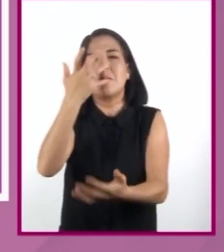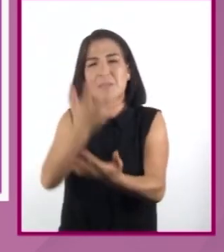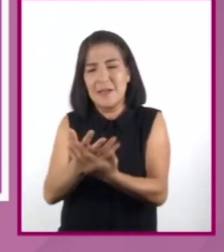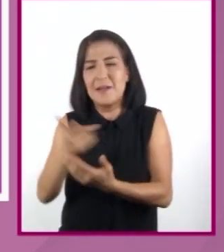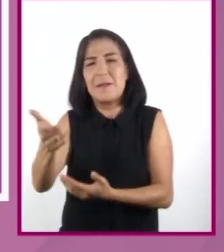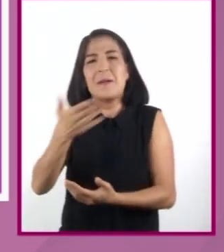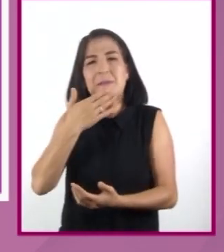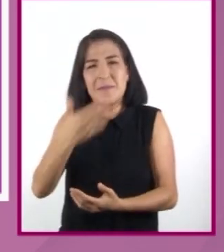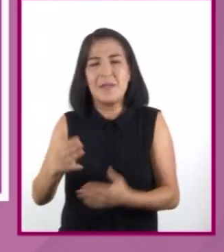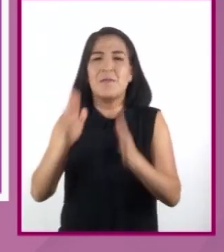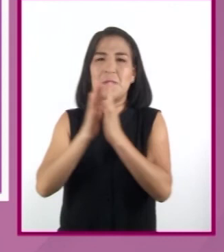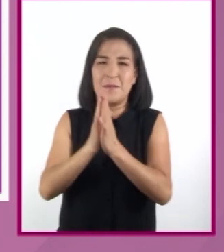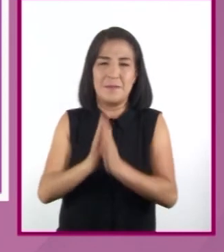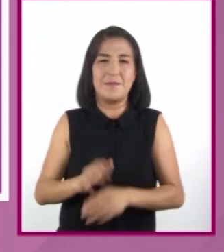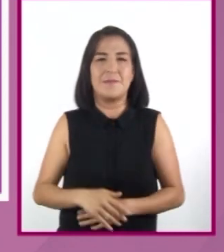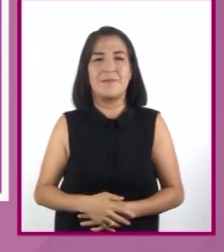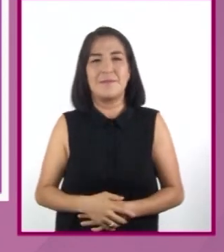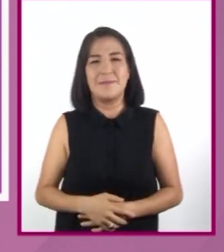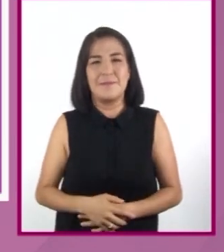absolutos.